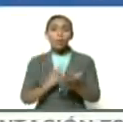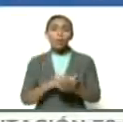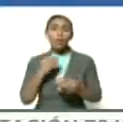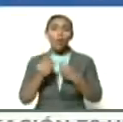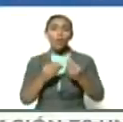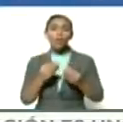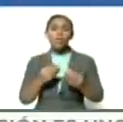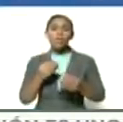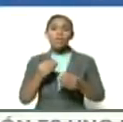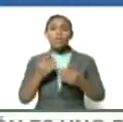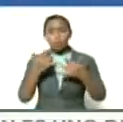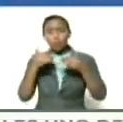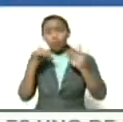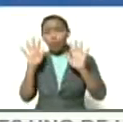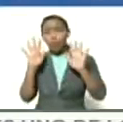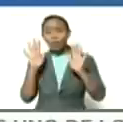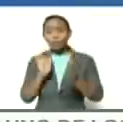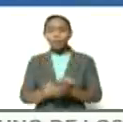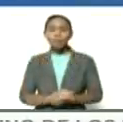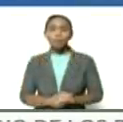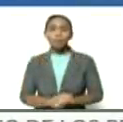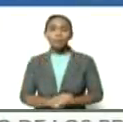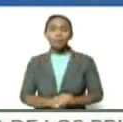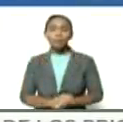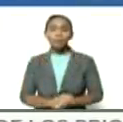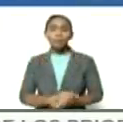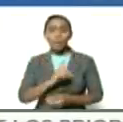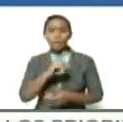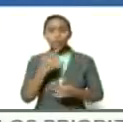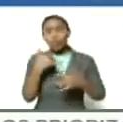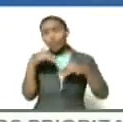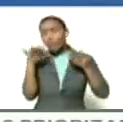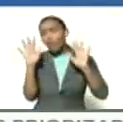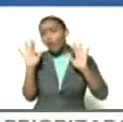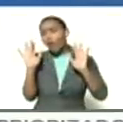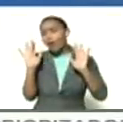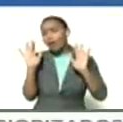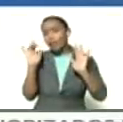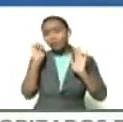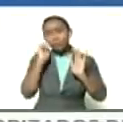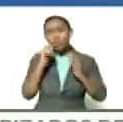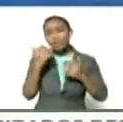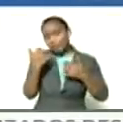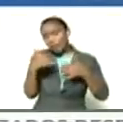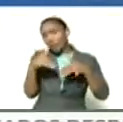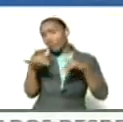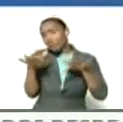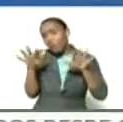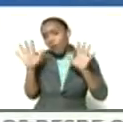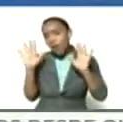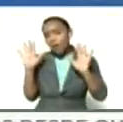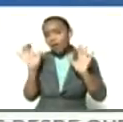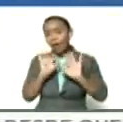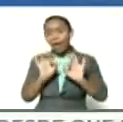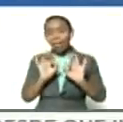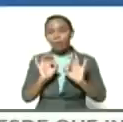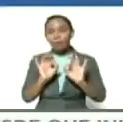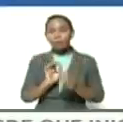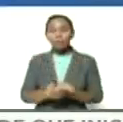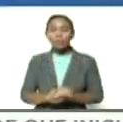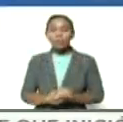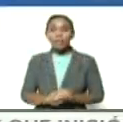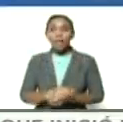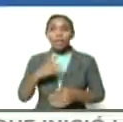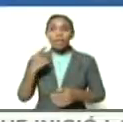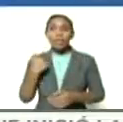eso se supone es la cosa eso se supone Nancy se supone nada tenemos